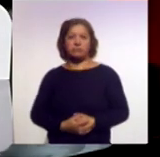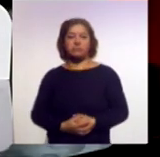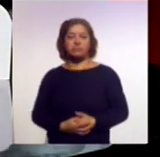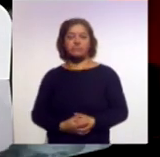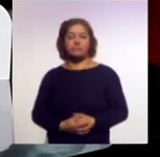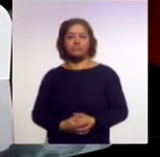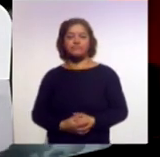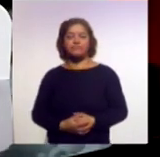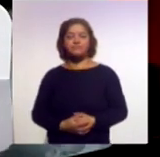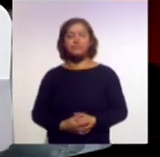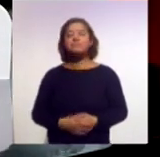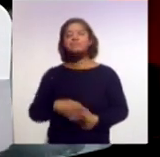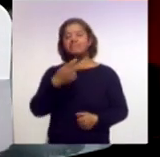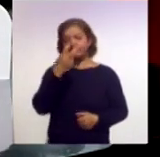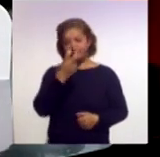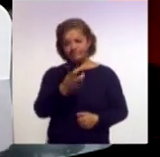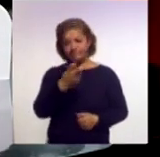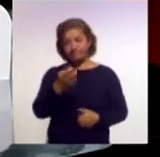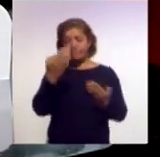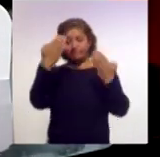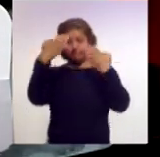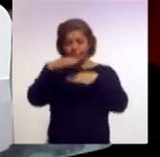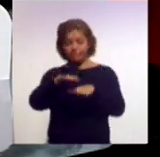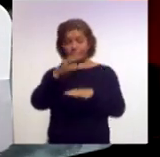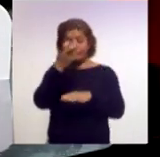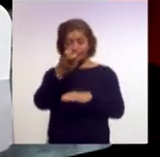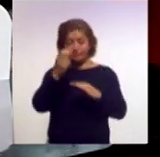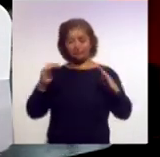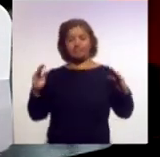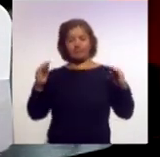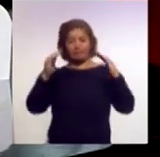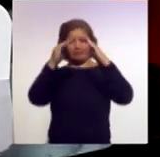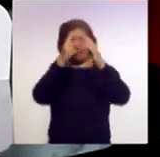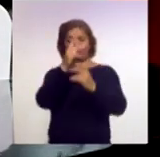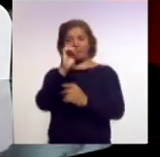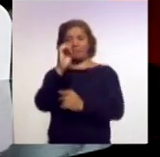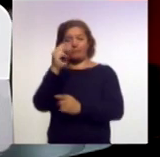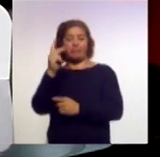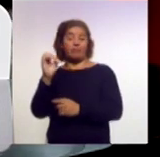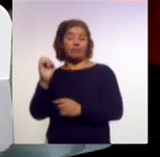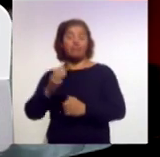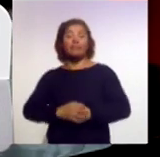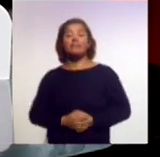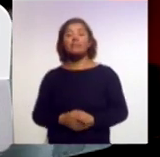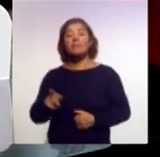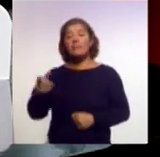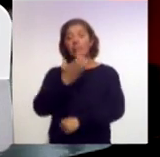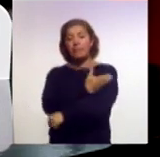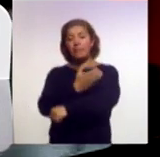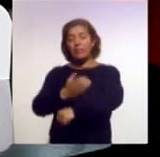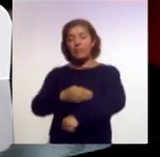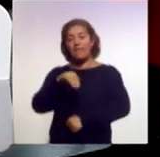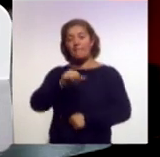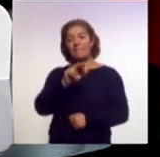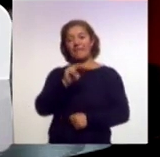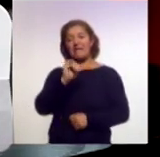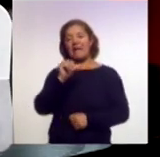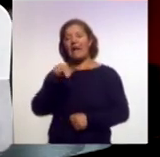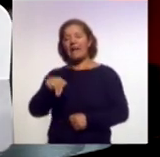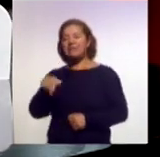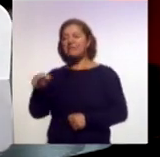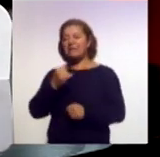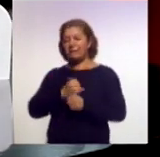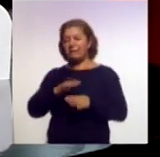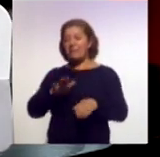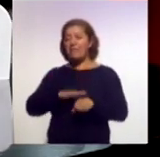Y precisamente sobre la actividad del volcán Popocatépetl, nuestra compañera Marian Gómez tiene más